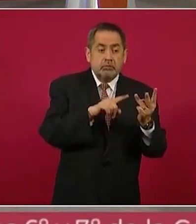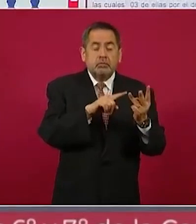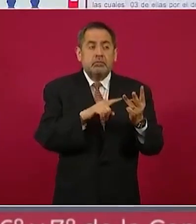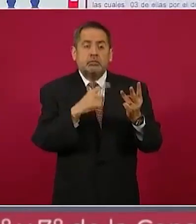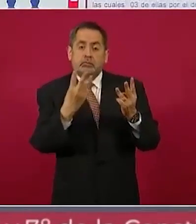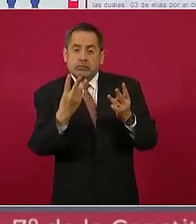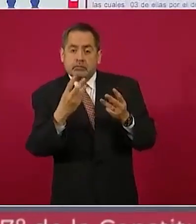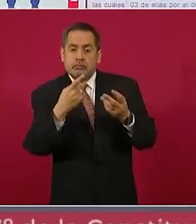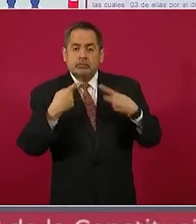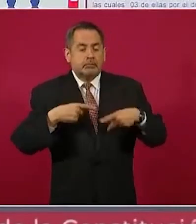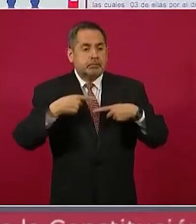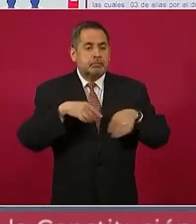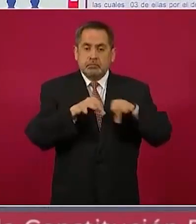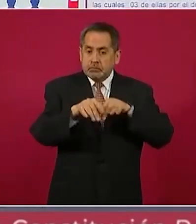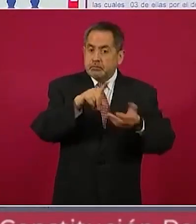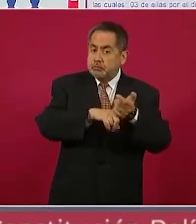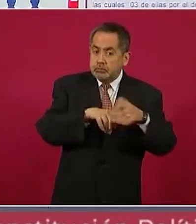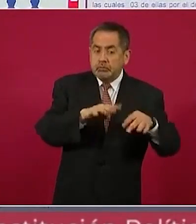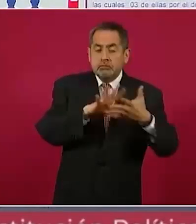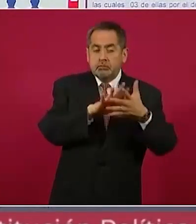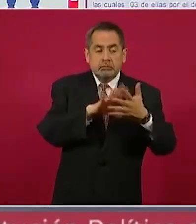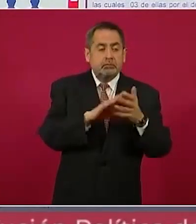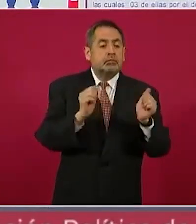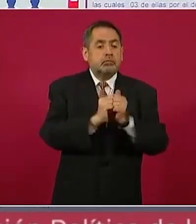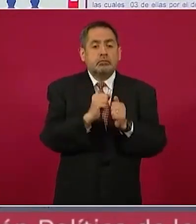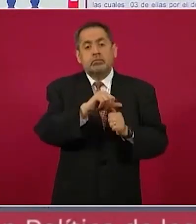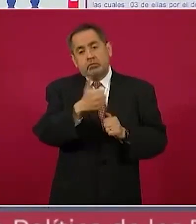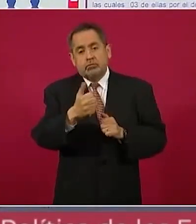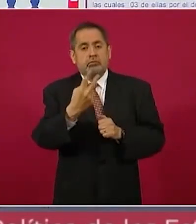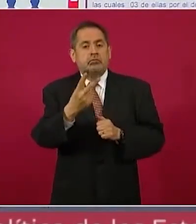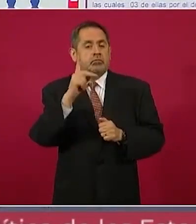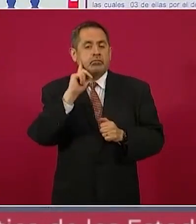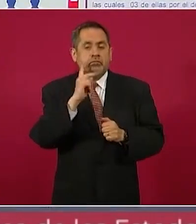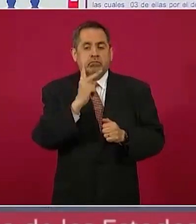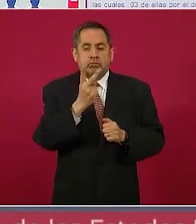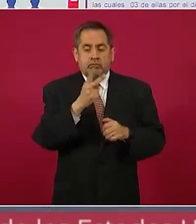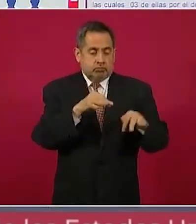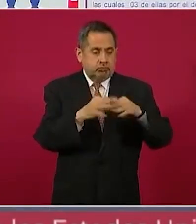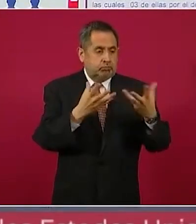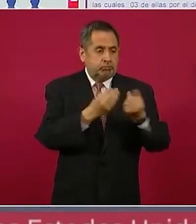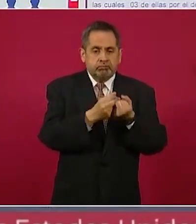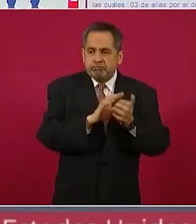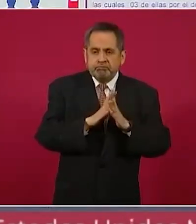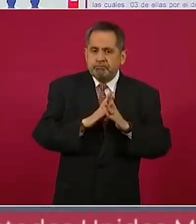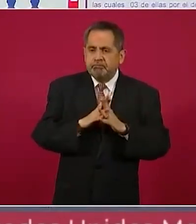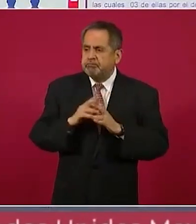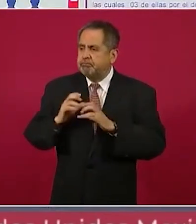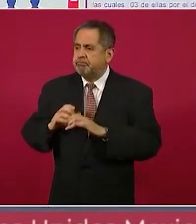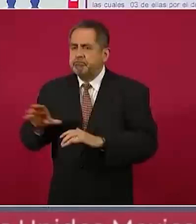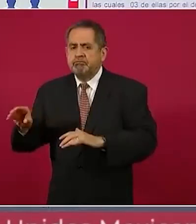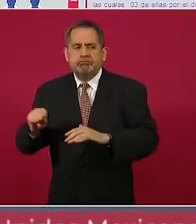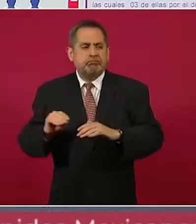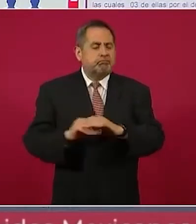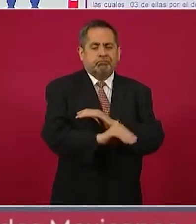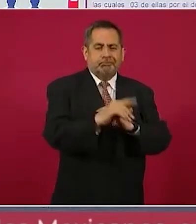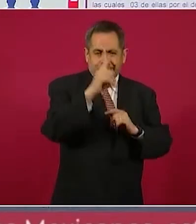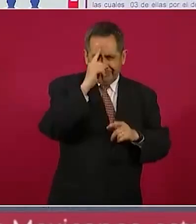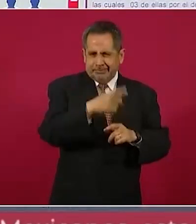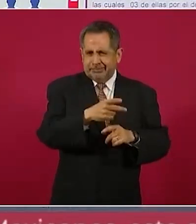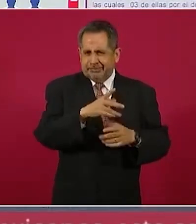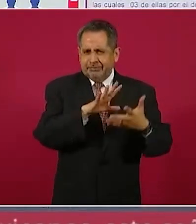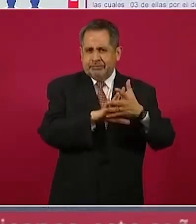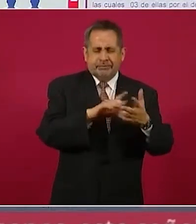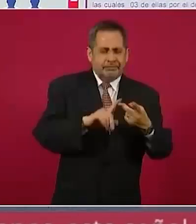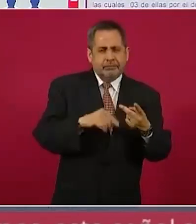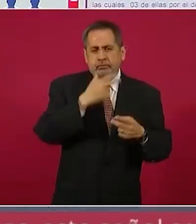dos mujeres que habrían participado en la introducción del cuerpo. Antonio N., que es un